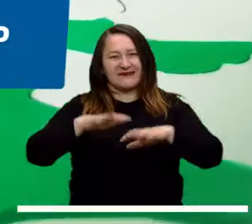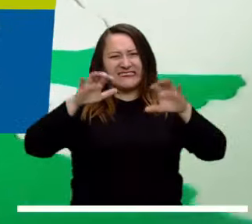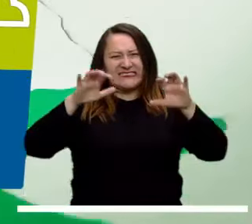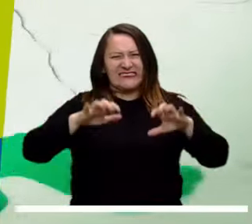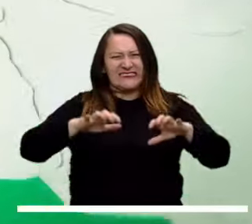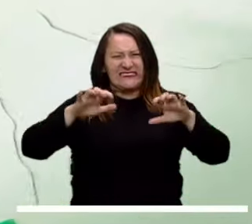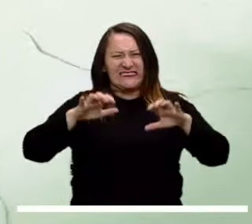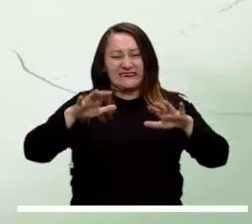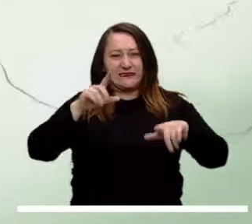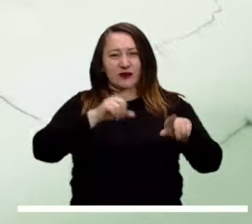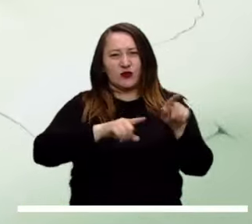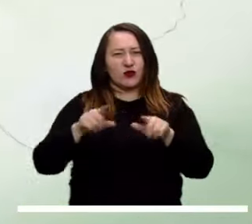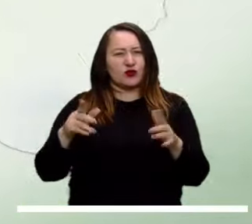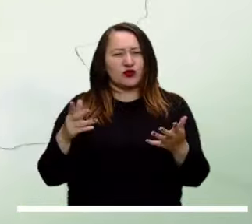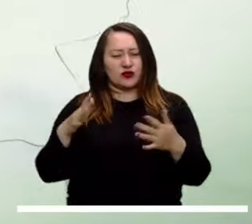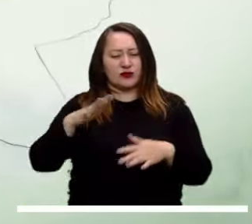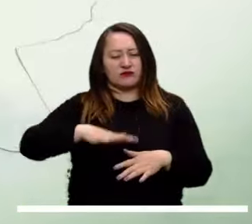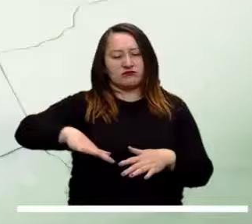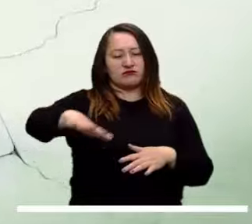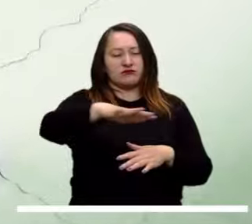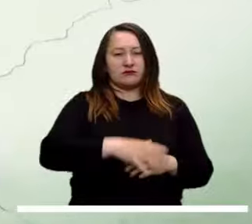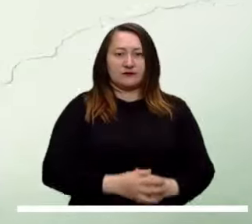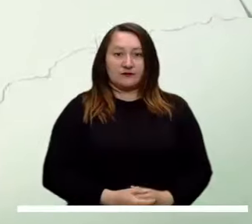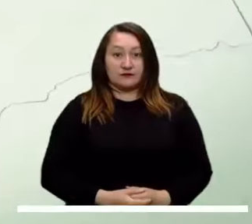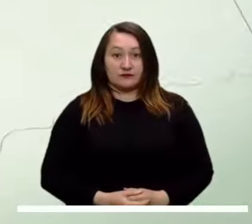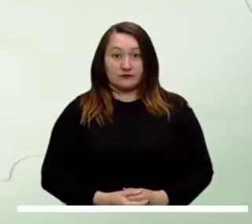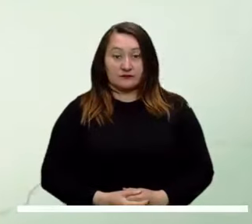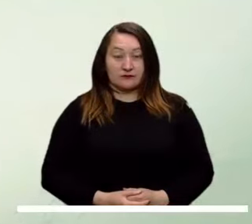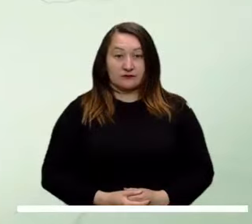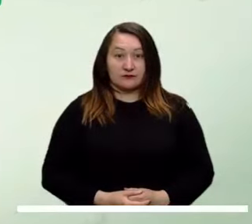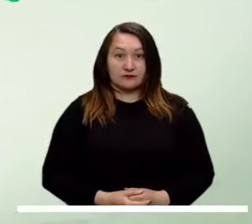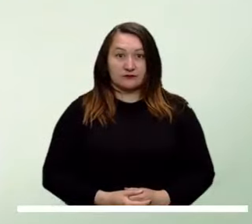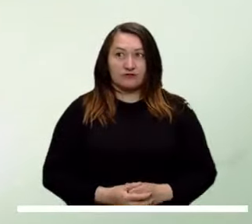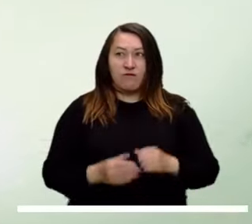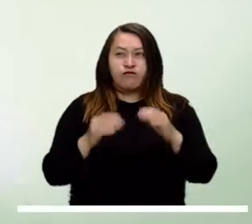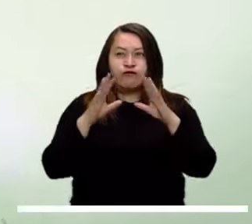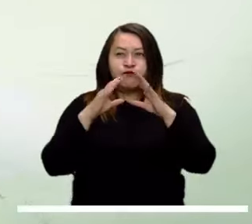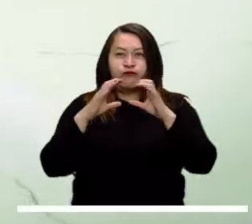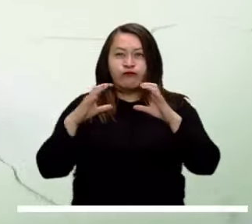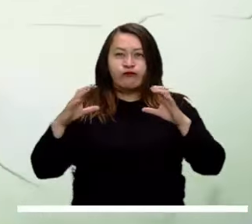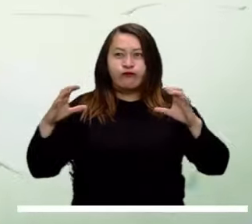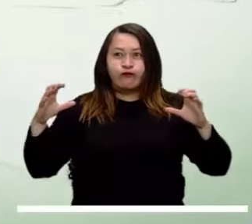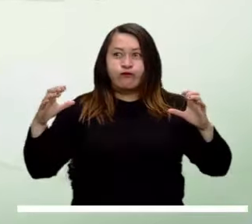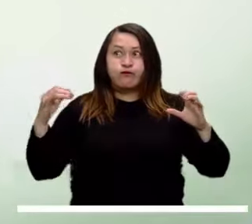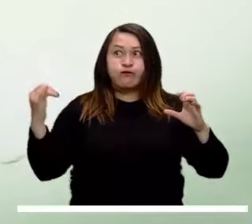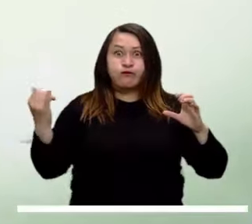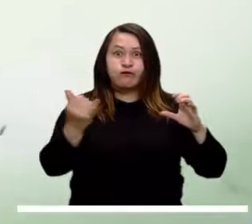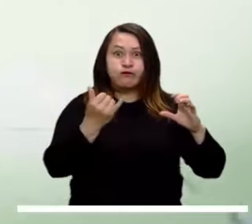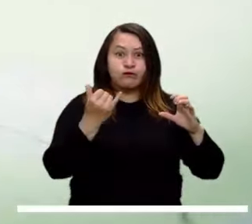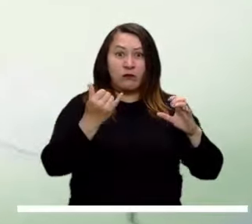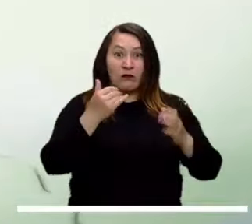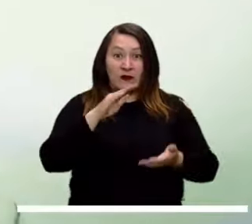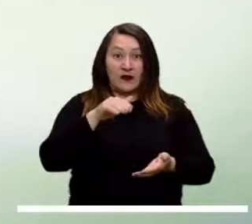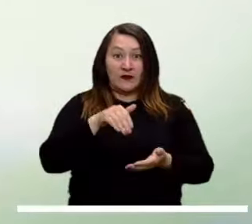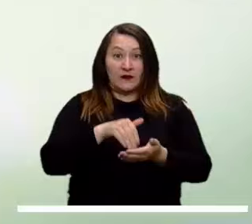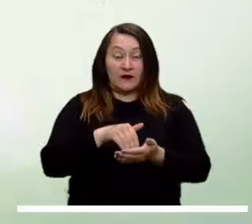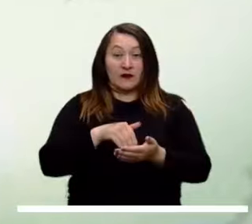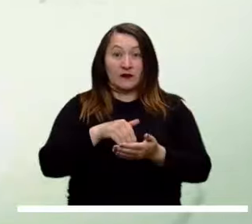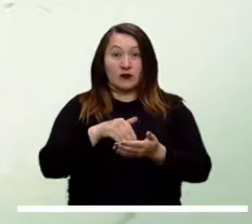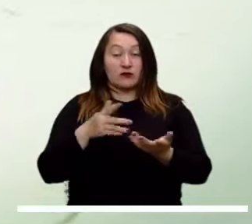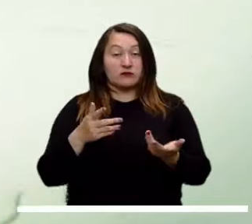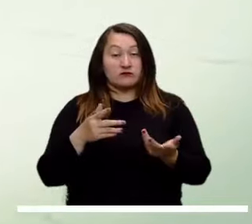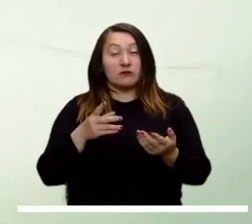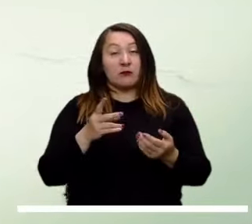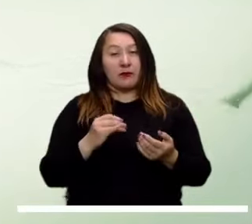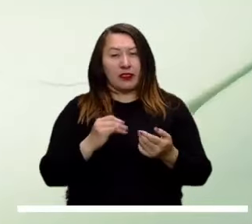aguaceros a lo largo de la región. El aumento de la nubosidad que se experimenta al centro del país no